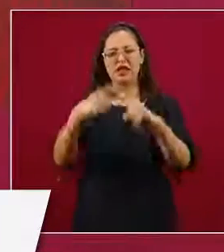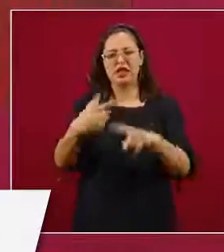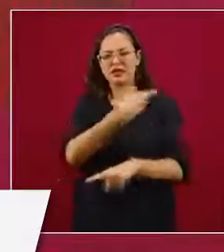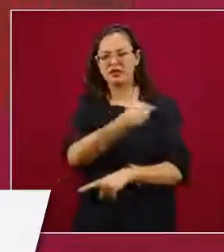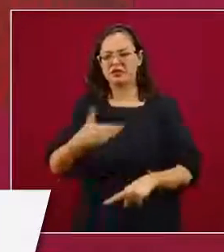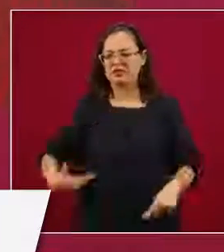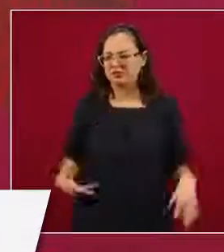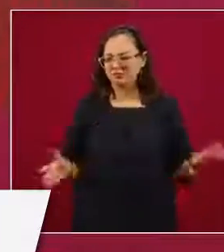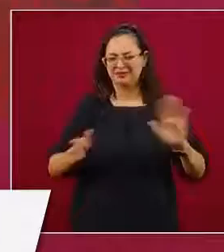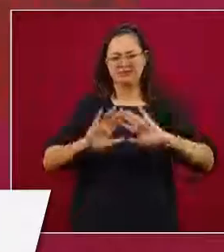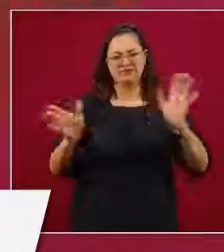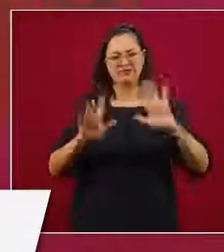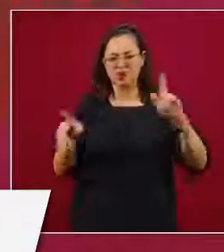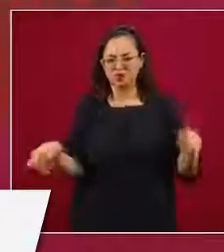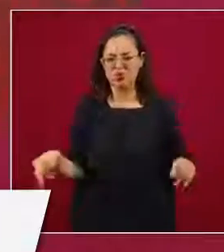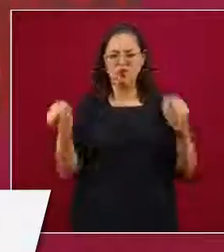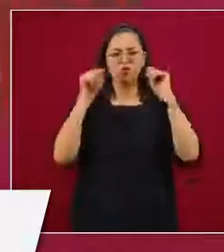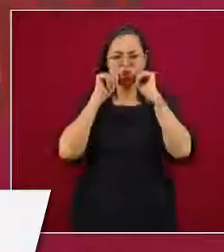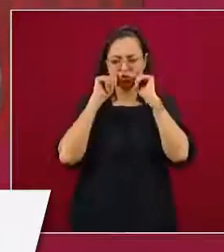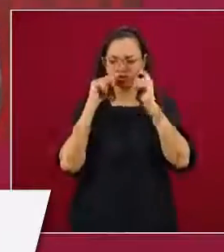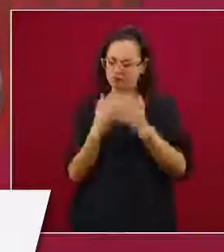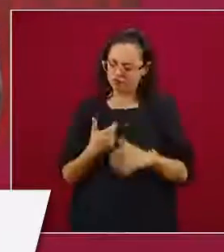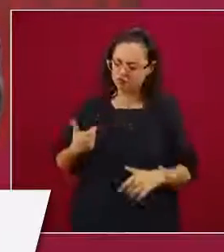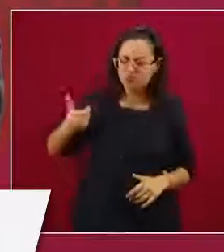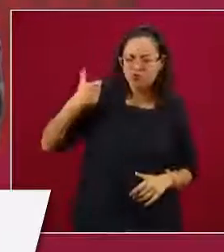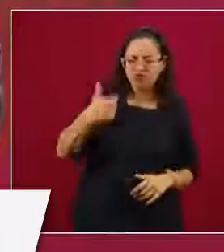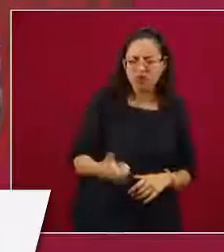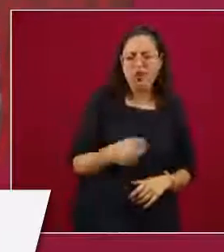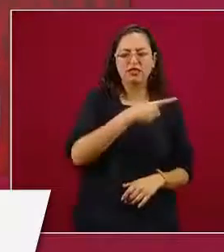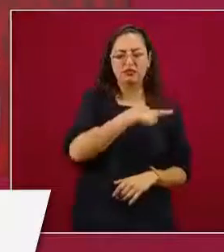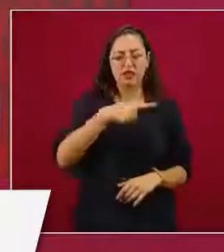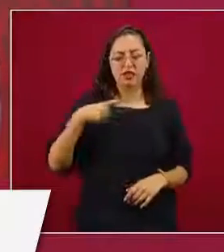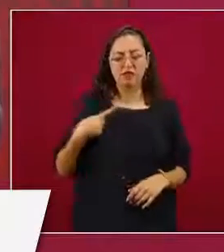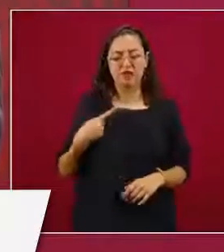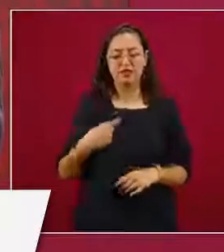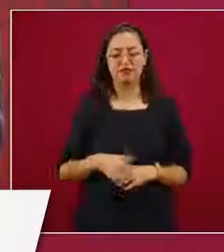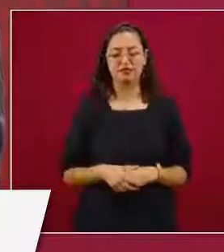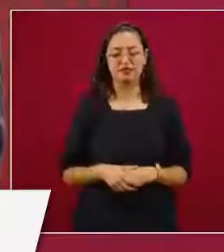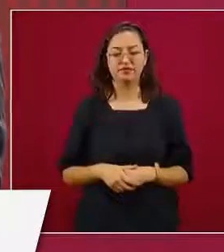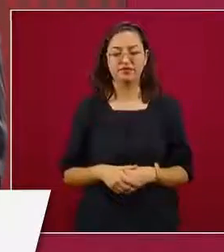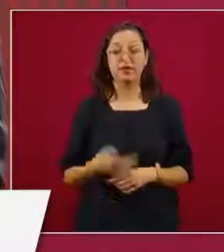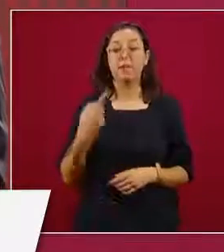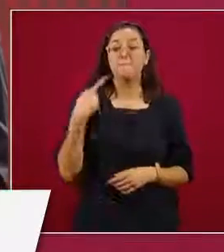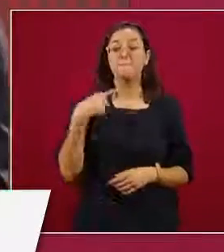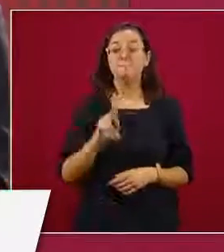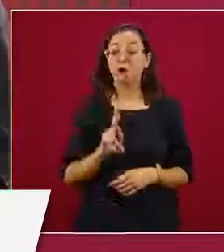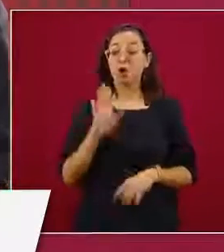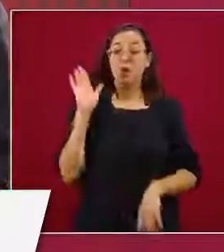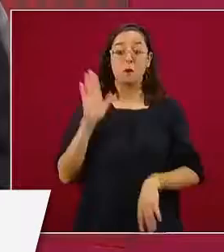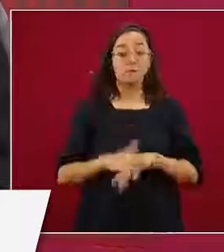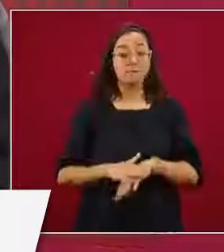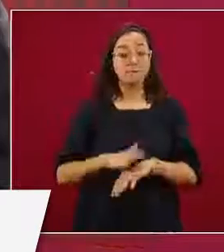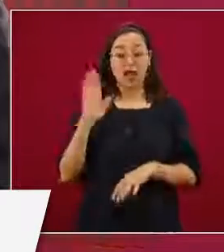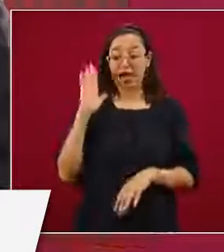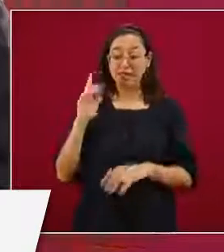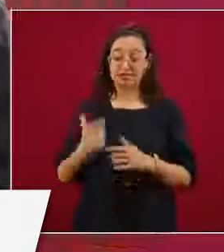Entonces, sí aporta también el gobierno. Sin embargo, quienes aportan más